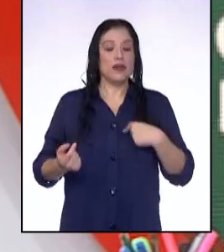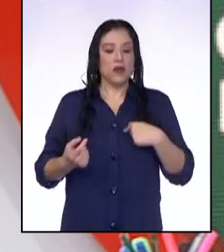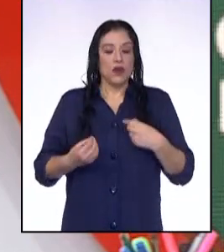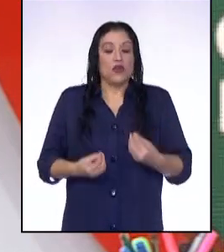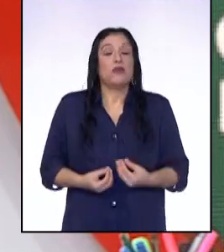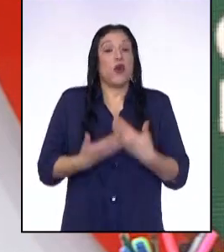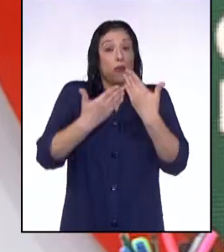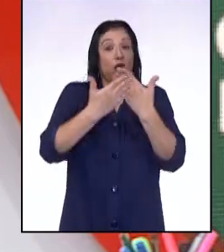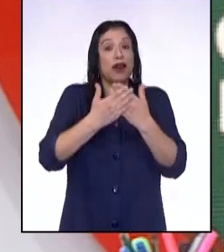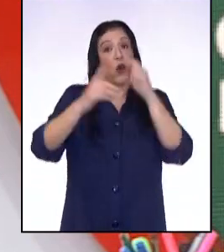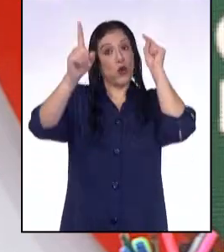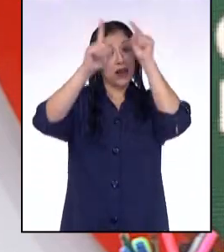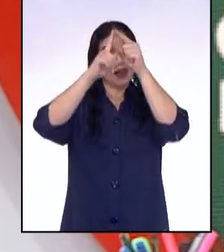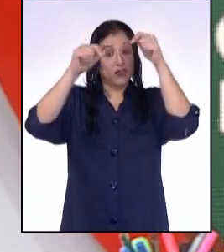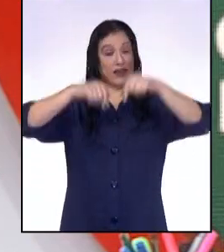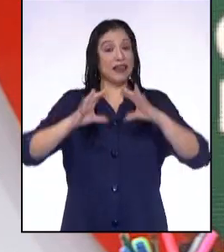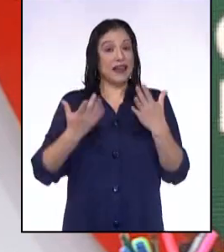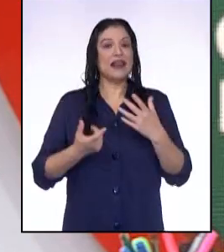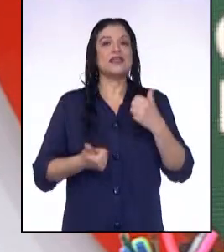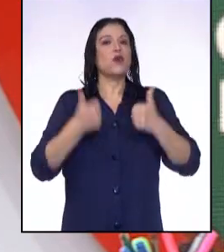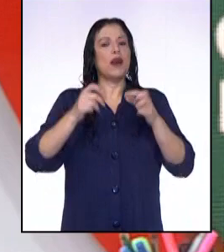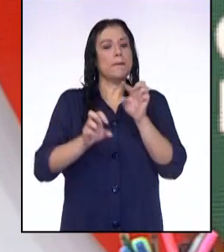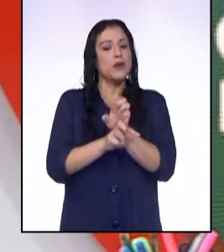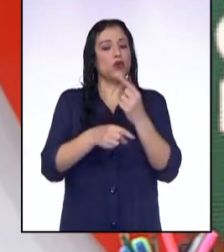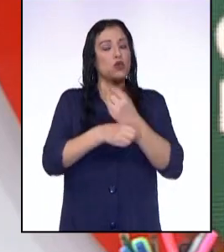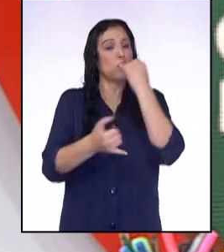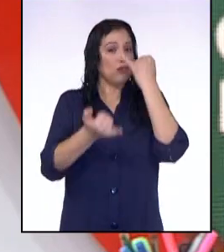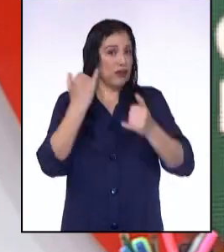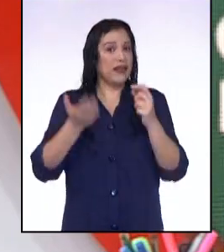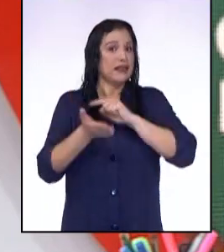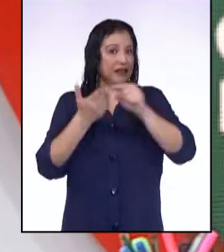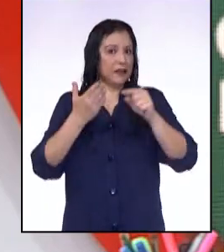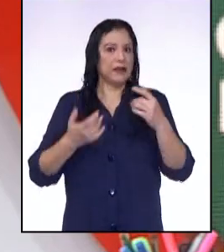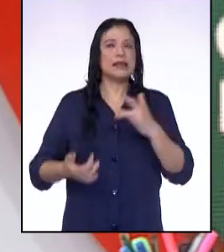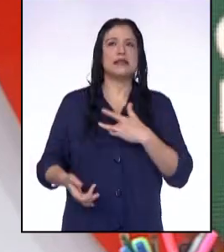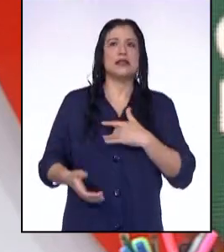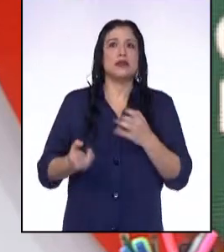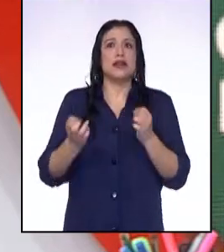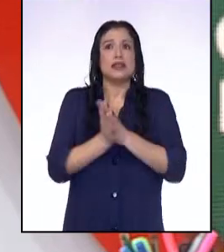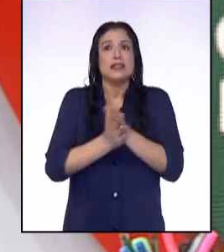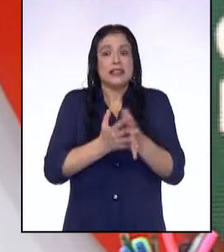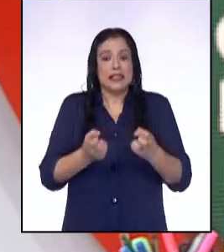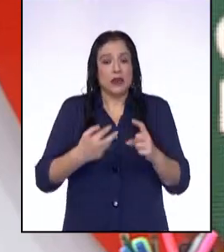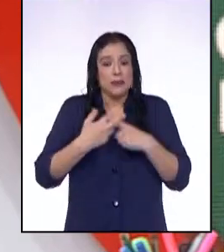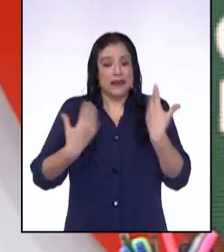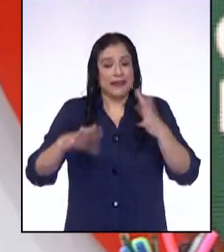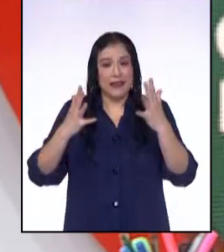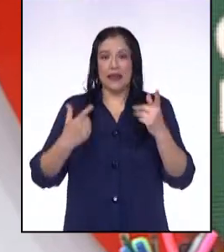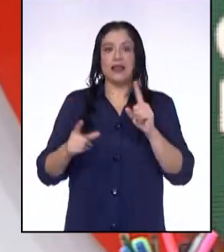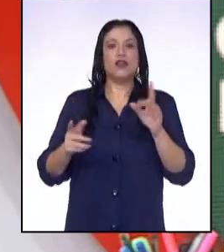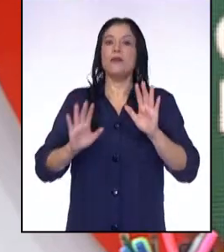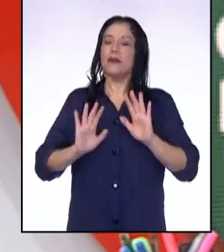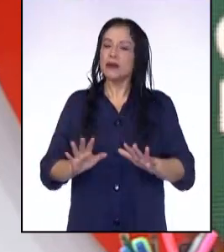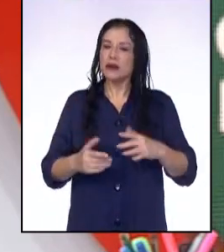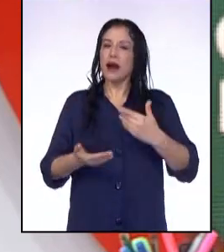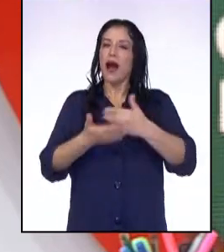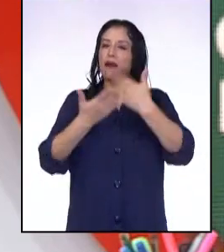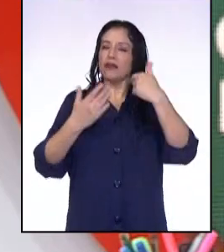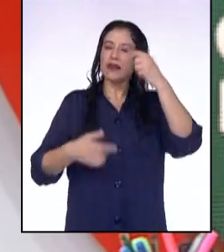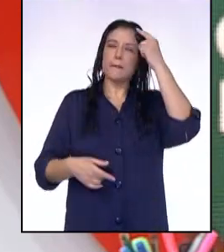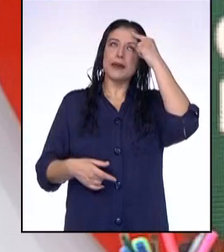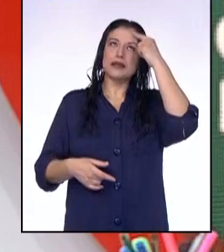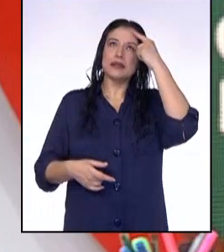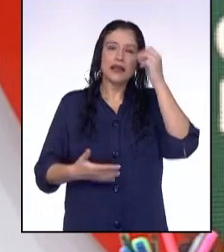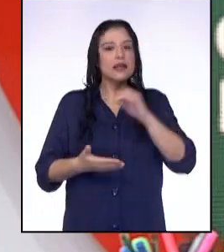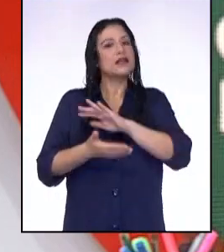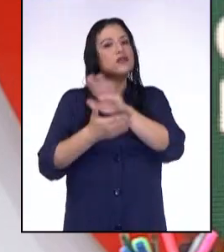propone el reto que haremos en el programa y el producto que haremos al final de la semana, siento que quiero comenzar de inmediato. Y no me detengo a pensar en